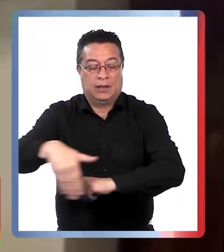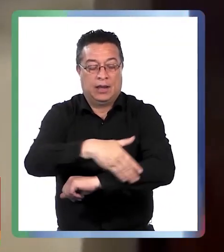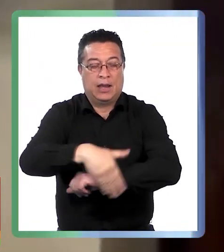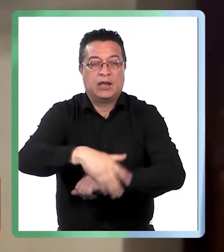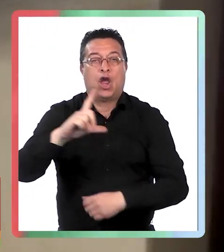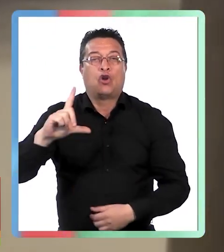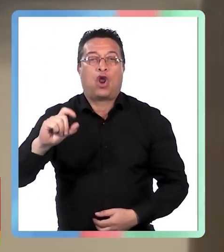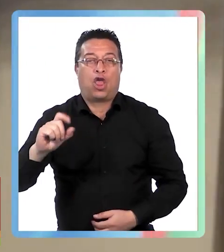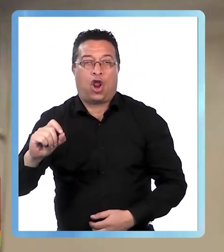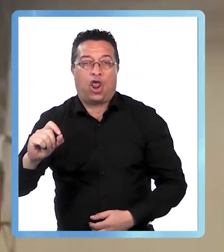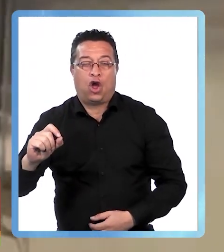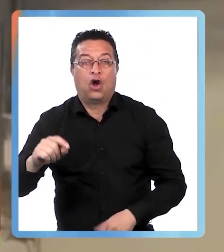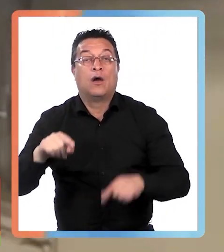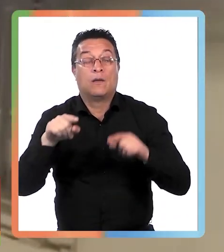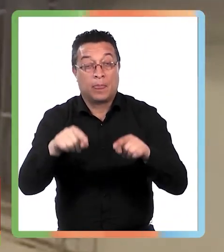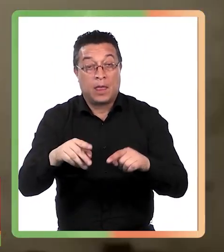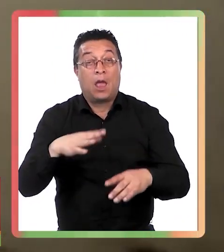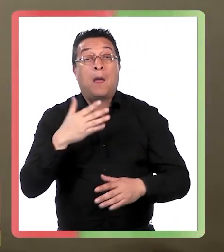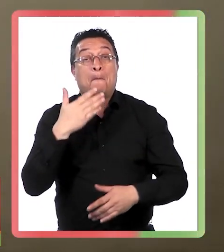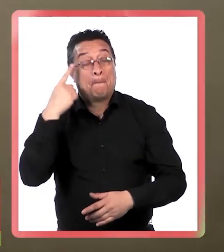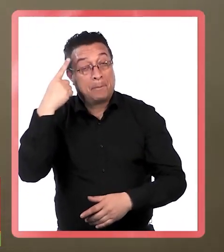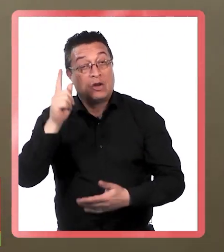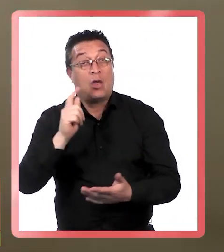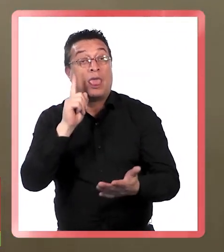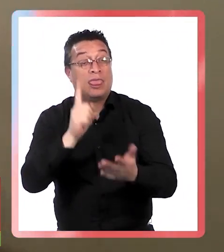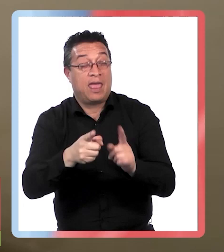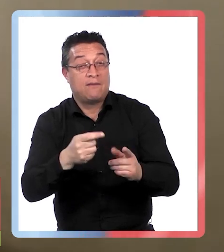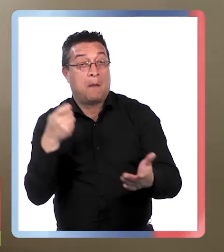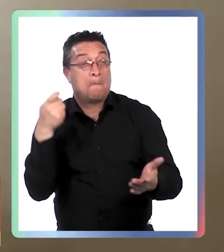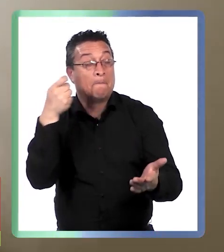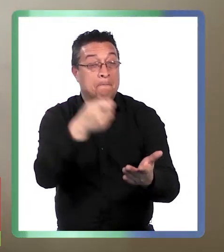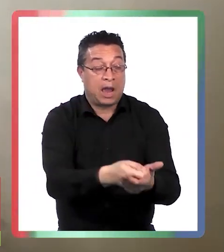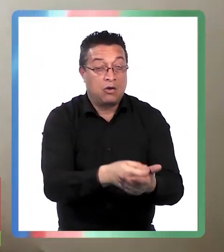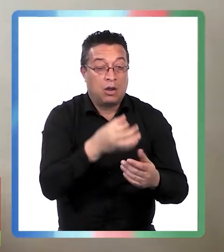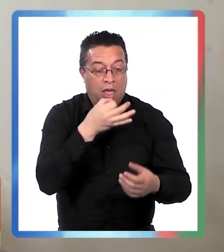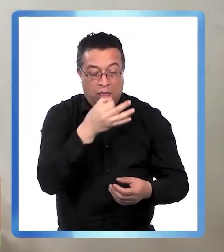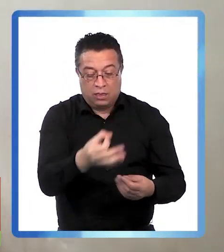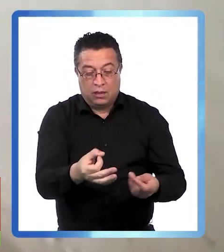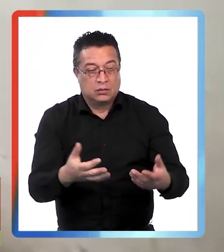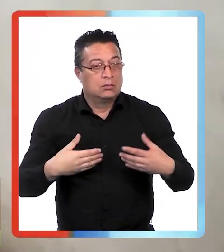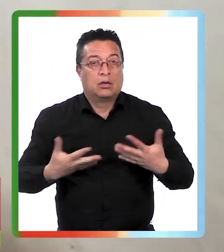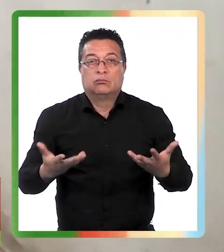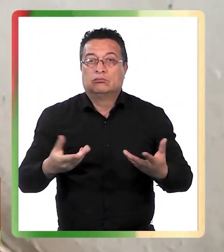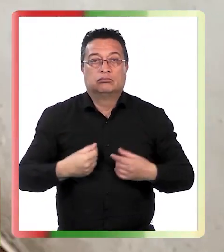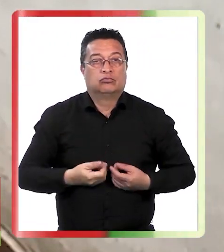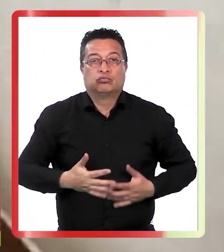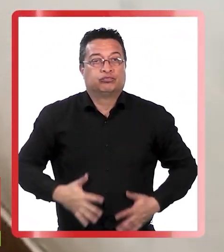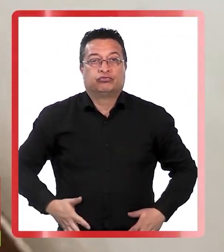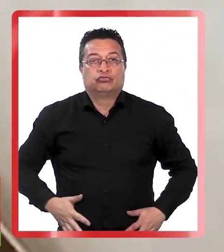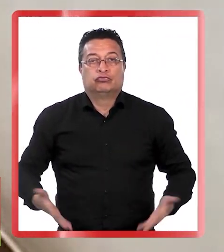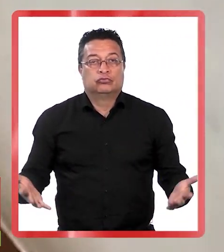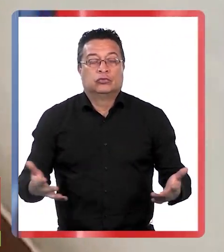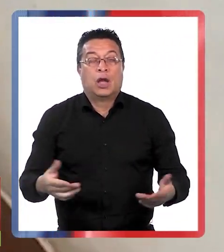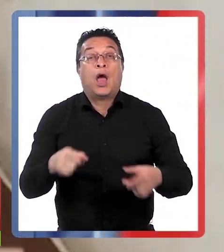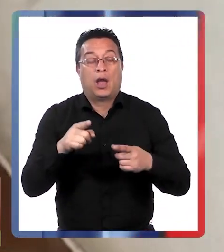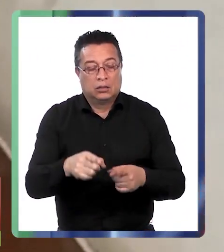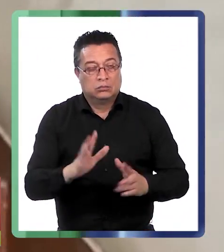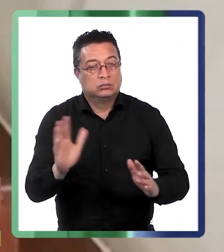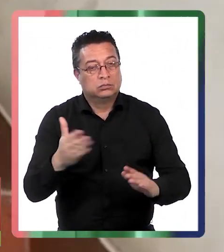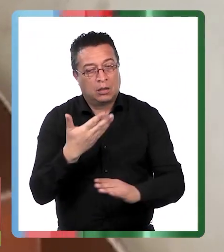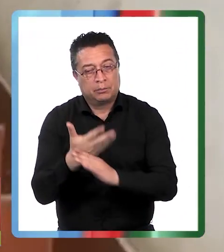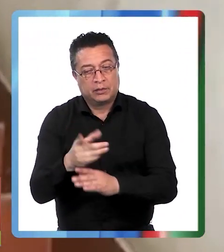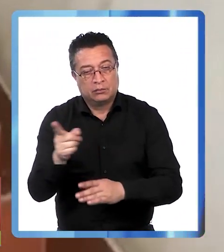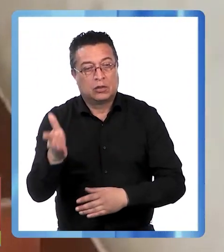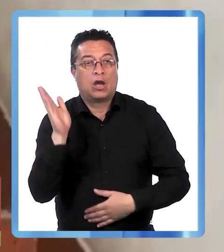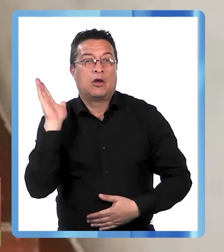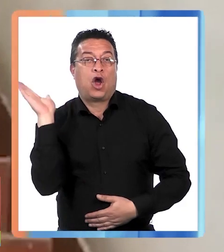ubicado en la calle Colo Colo sin embargo al momento de tener que pagar su consumo habría dicho el personal que no podía hacerlo ante